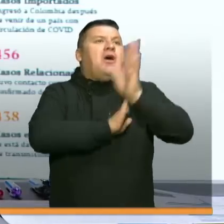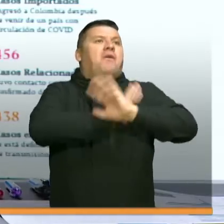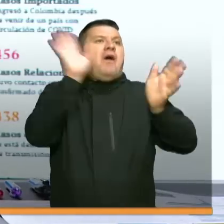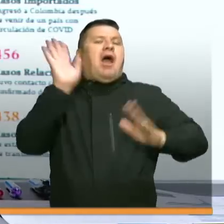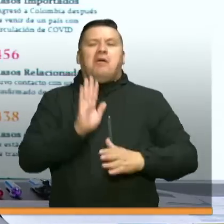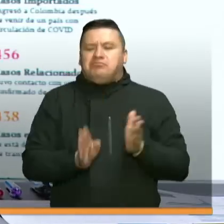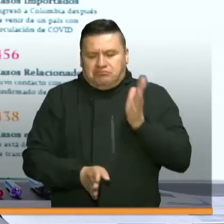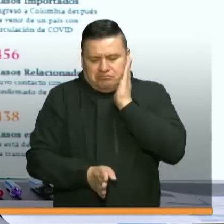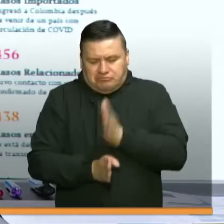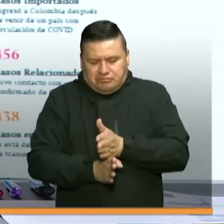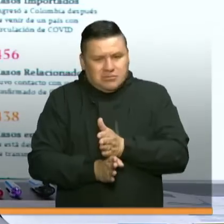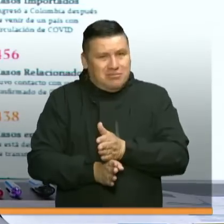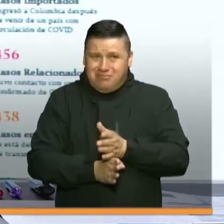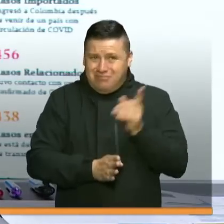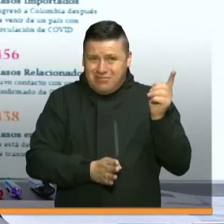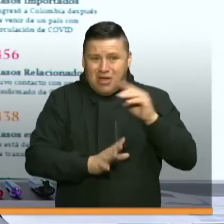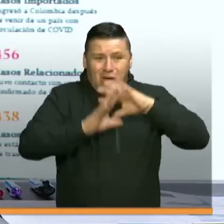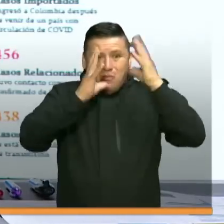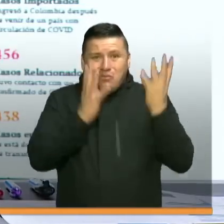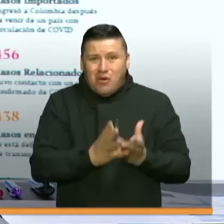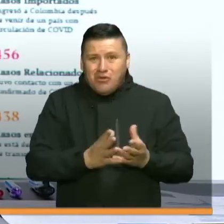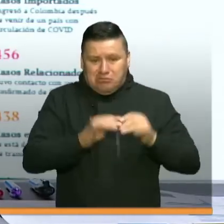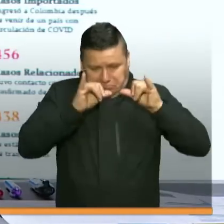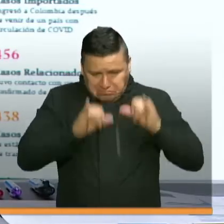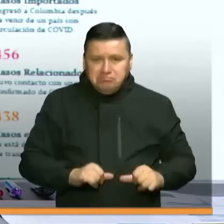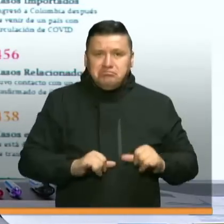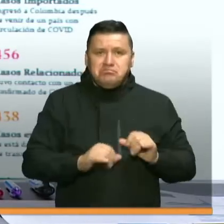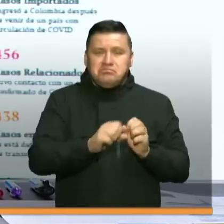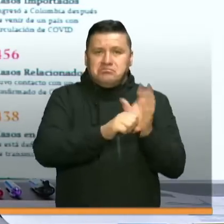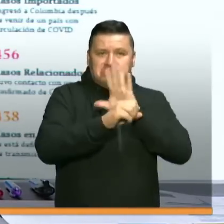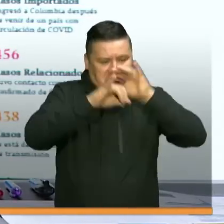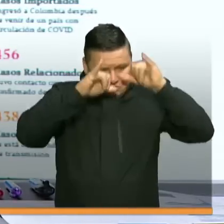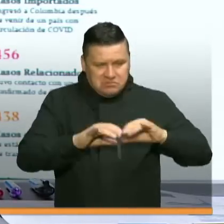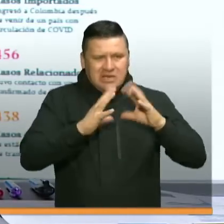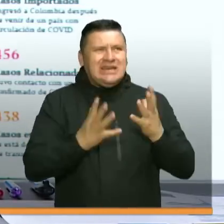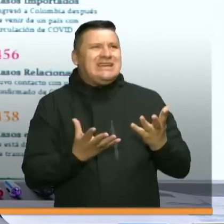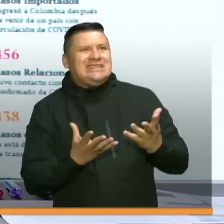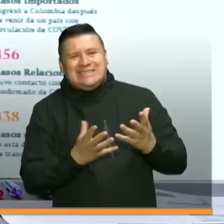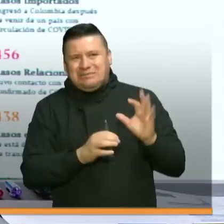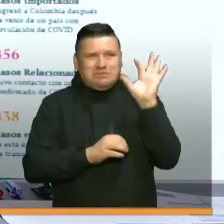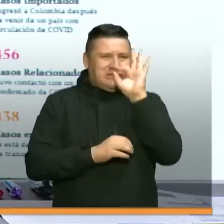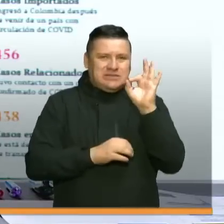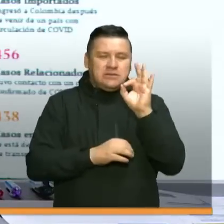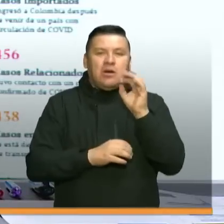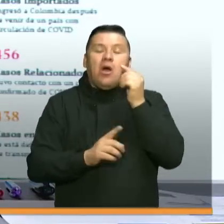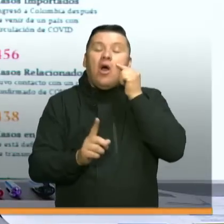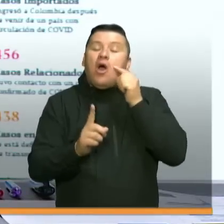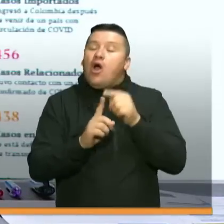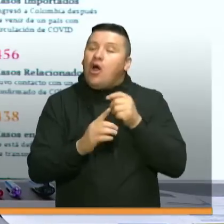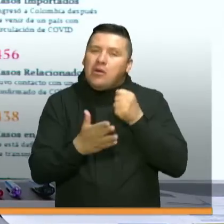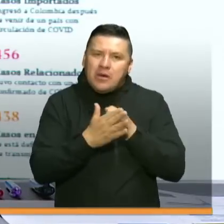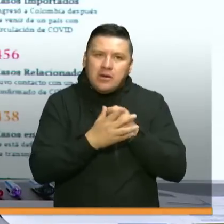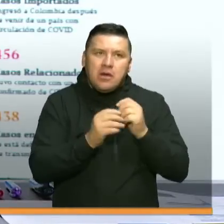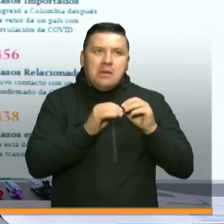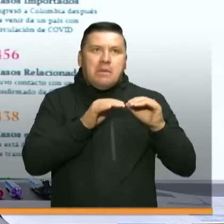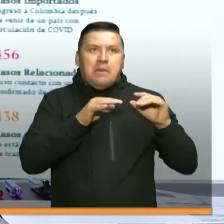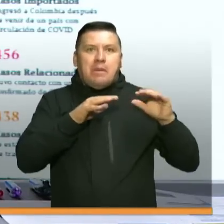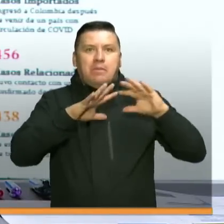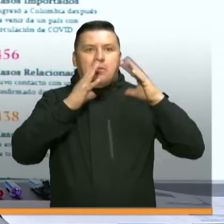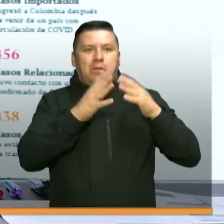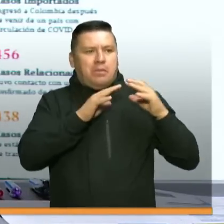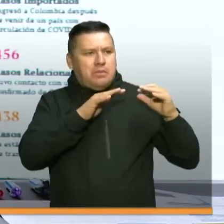un virus que vino y se está quedando en el mundo y por supuesto lo que nosotros debemos lograr es quitarle la propagación